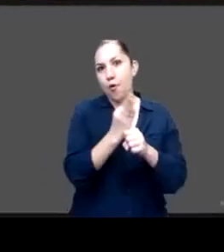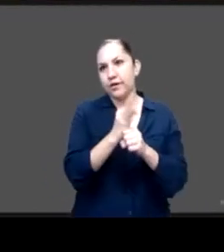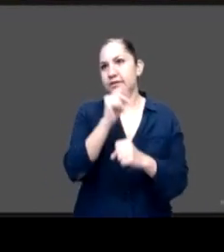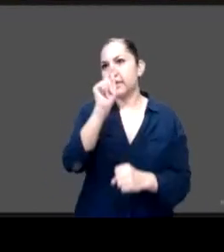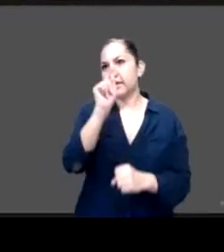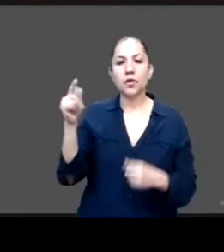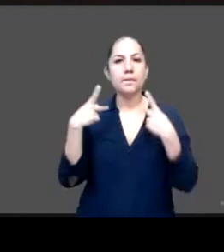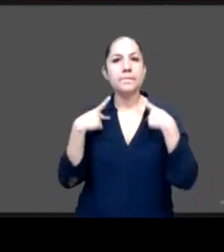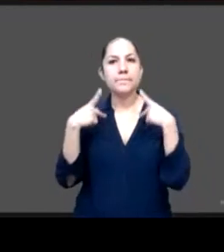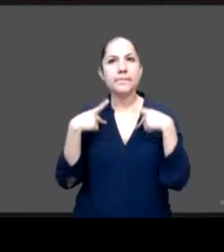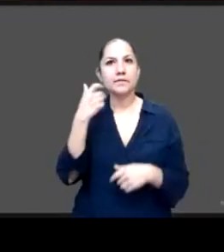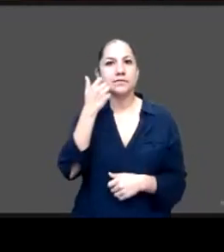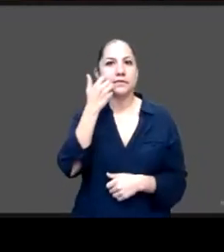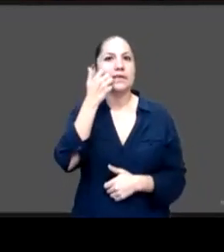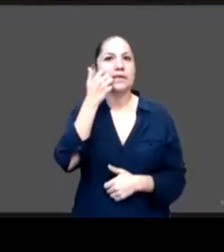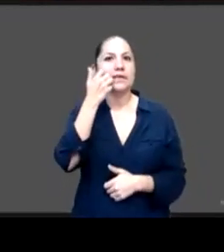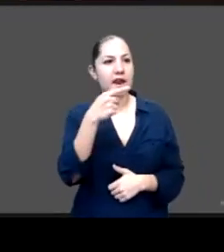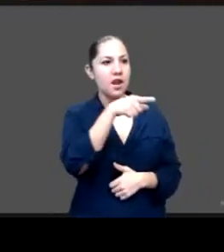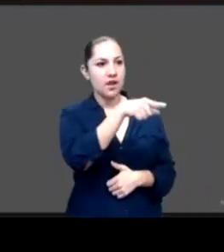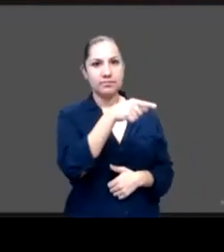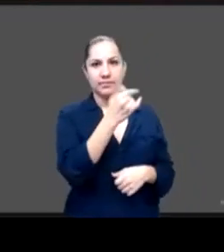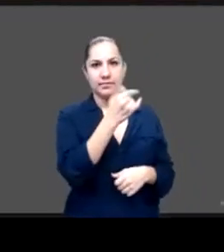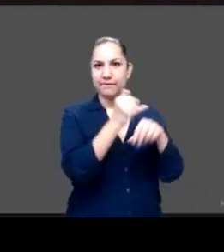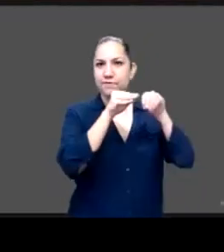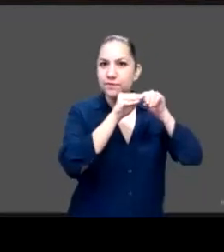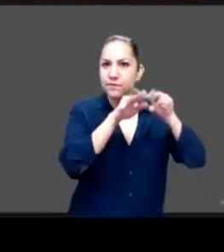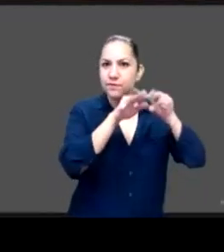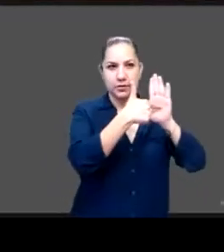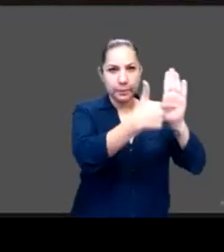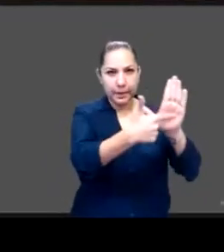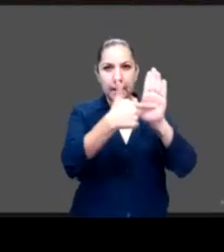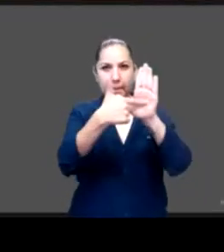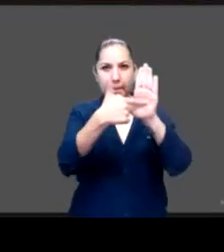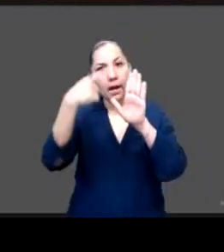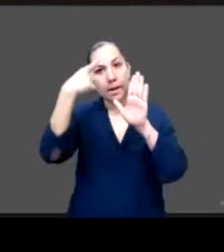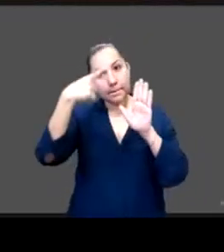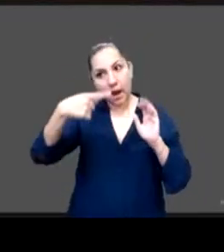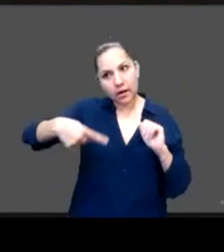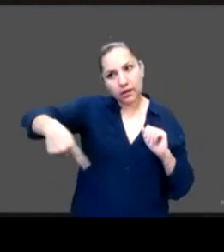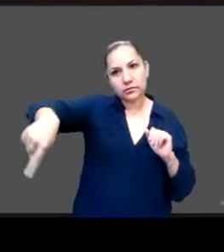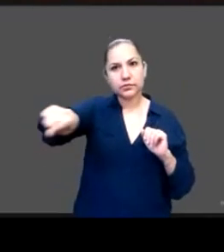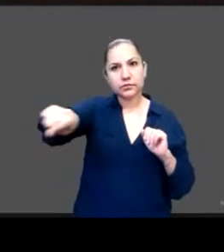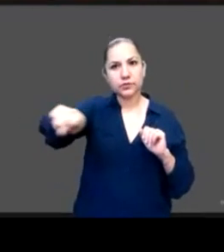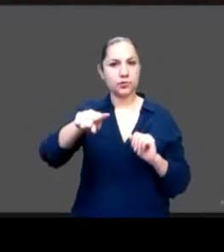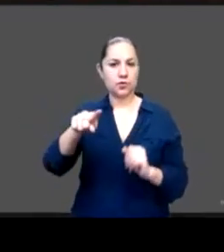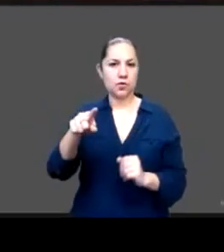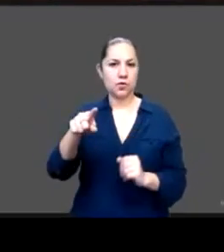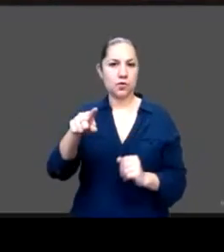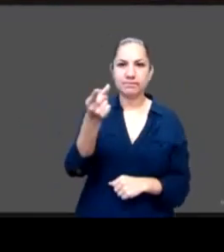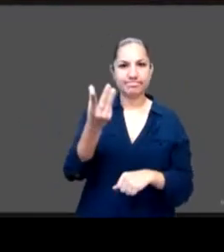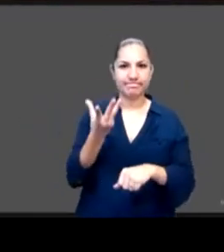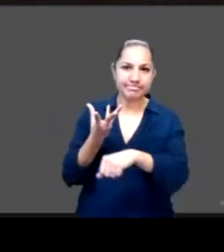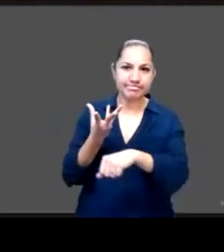información una herramienta efectiva para poder lograr los cambios y las transformaciones. Antes de darle